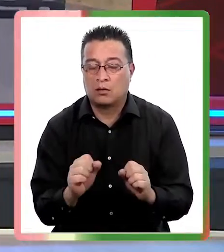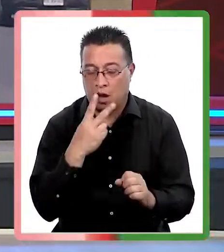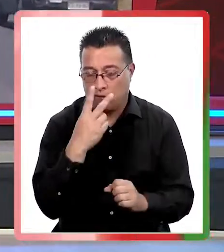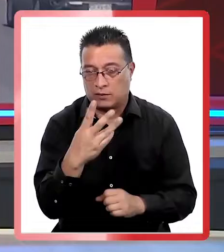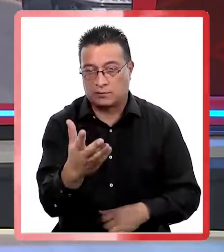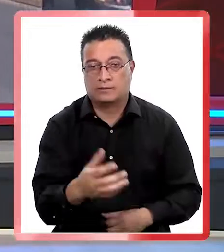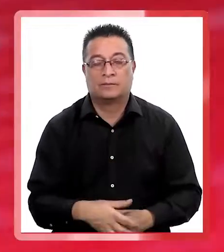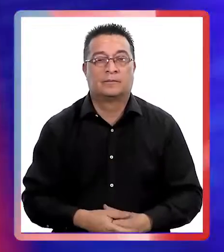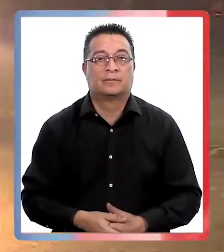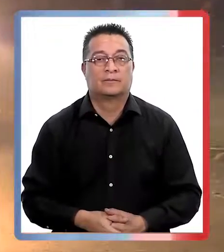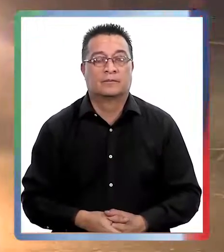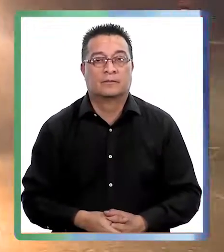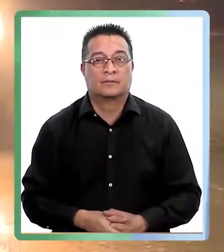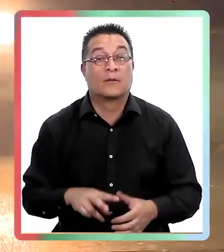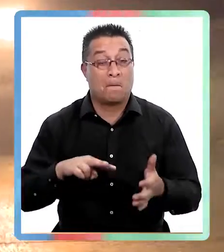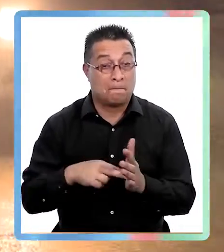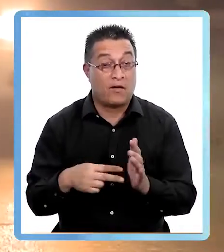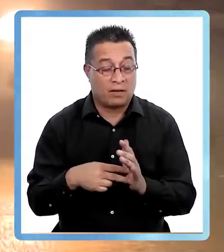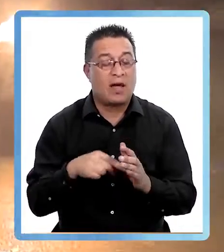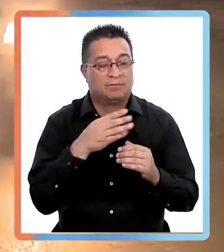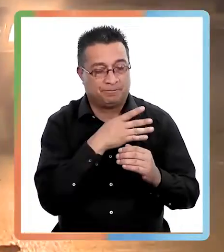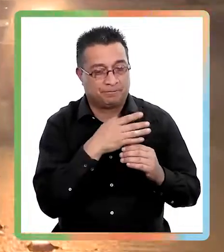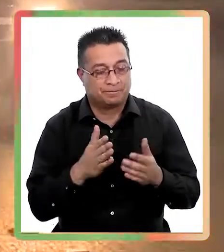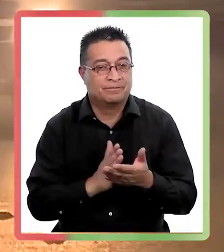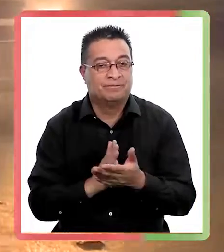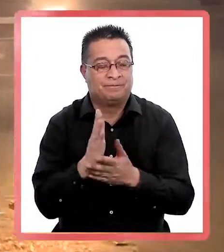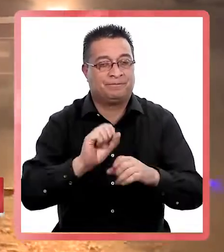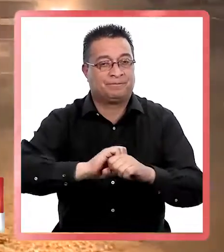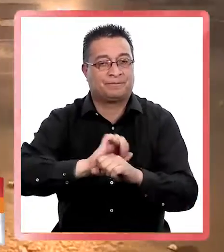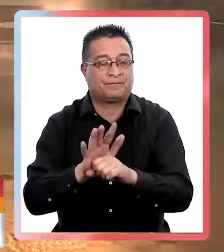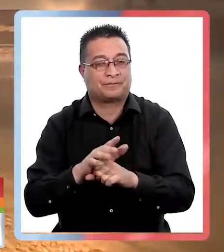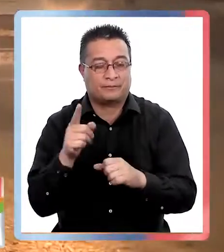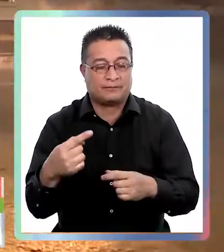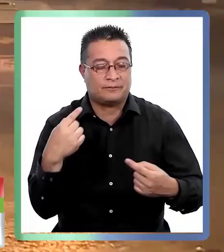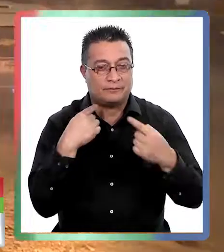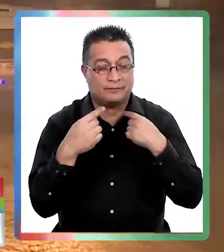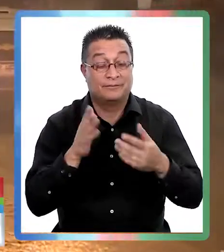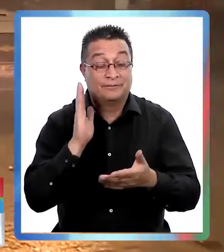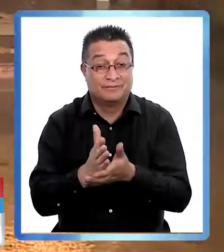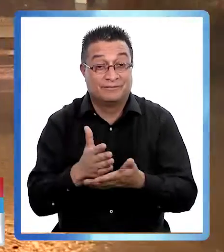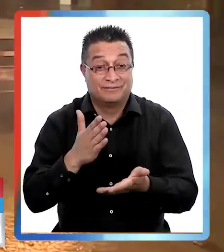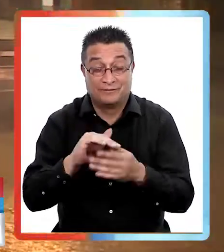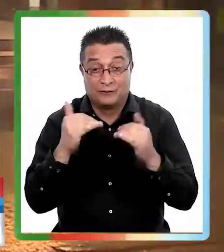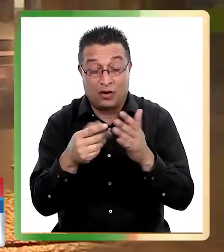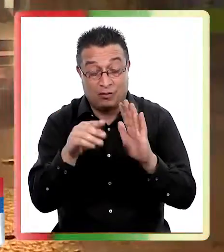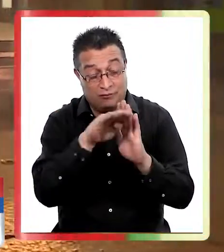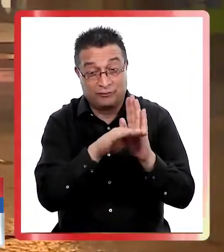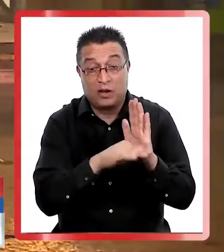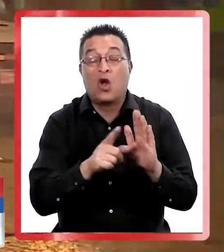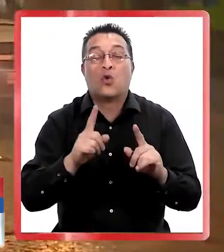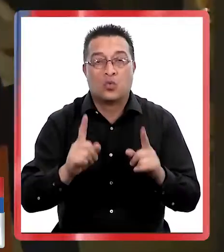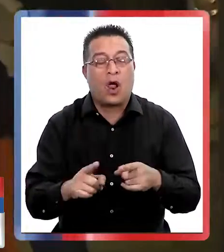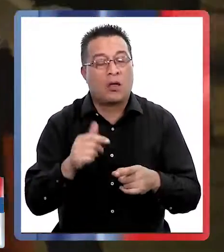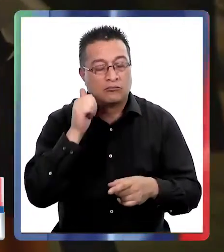Contivisión nos explica. Un problema que se arrastra desde el inicio de la pandemia, pero a pesar del término de las medidas restrictivas, de